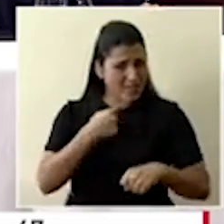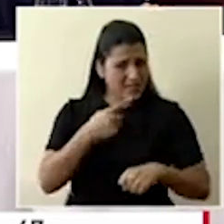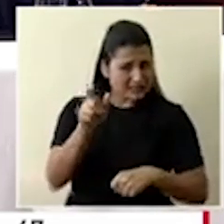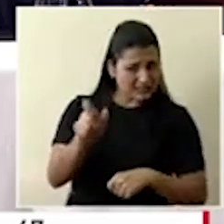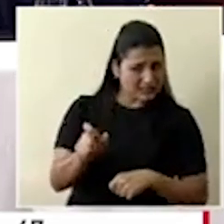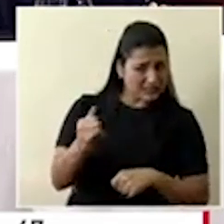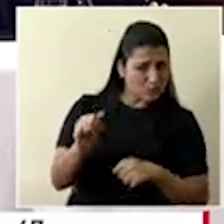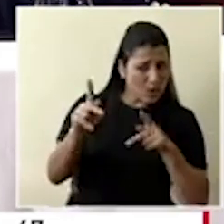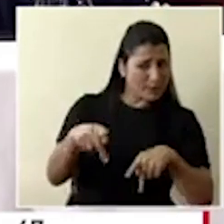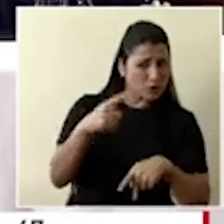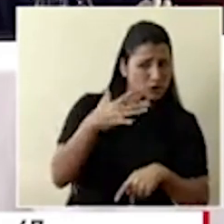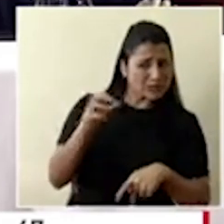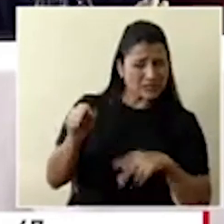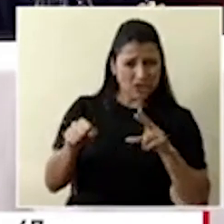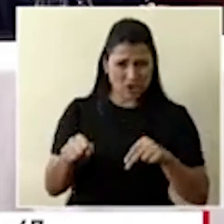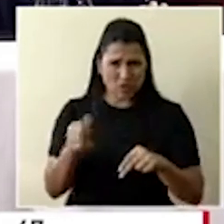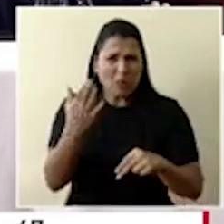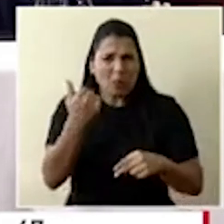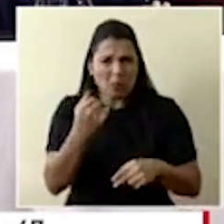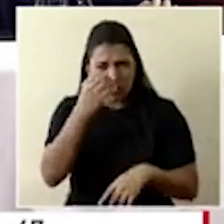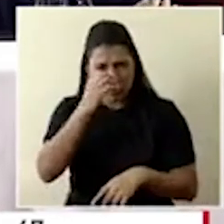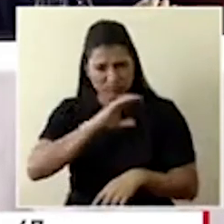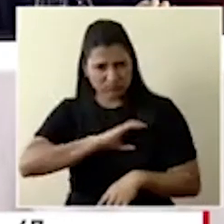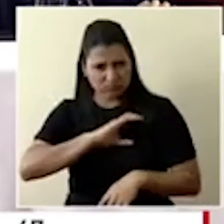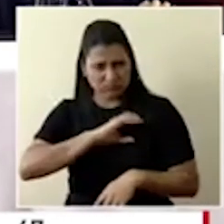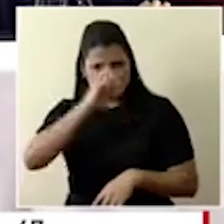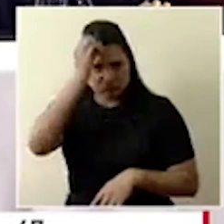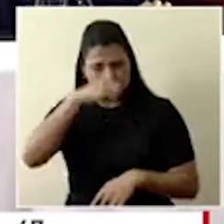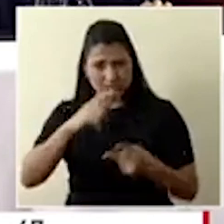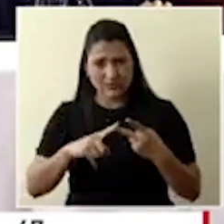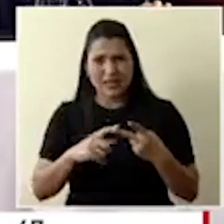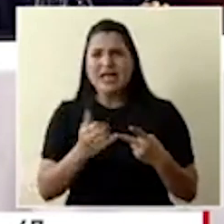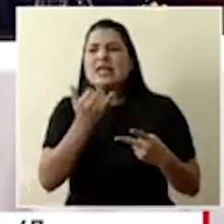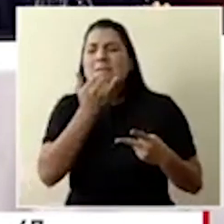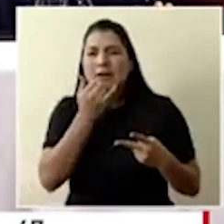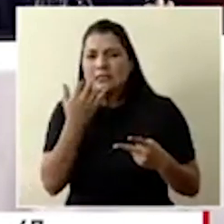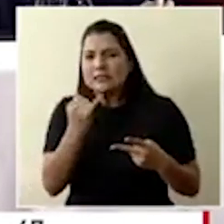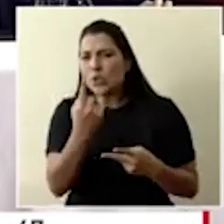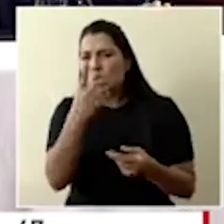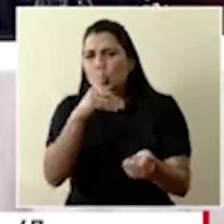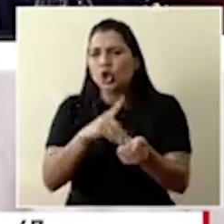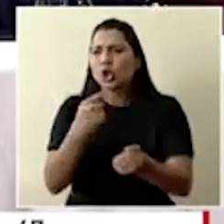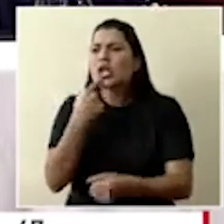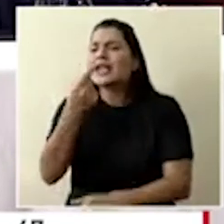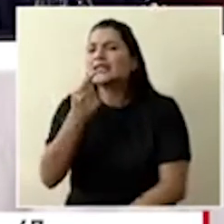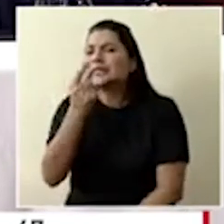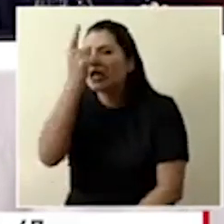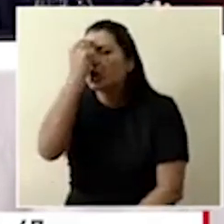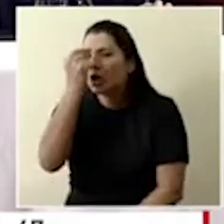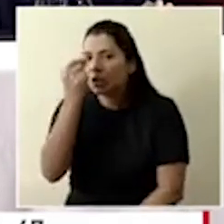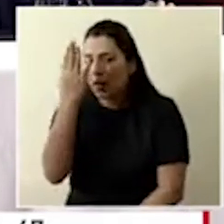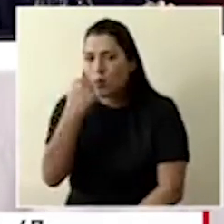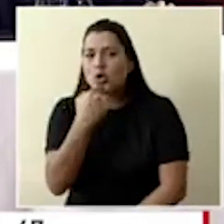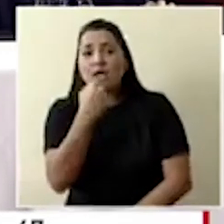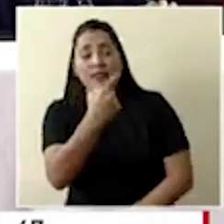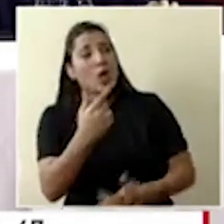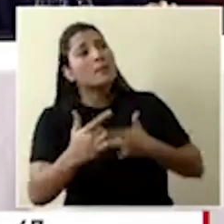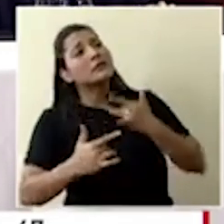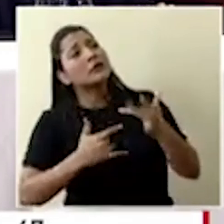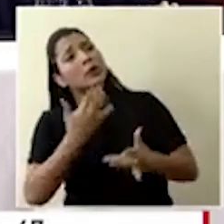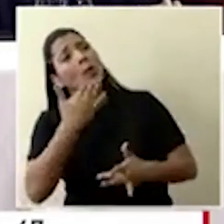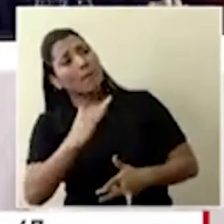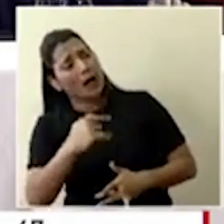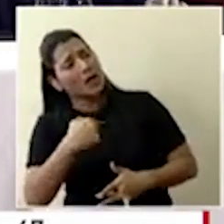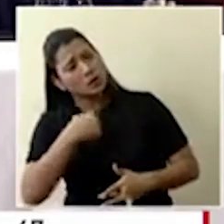considera sospechoso o no? ¿Qué procede en el caso de que un médico trata de ignorante a la paciente solo porque reportó los síntomas sobre los que hemos venido